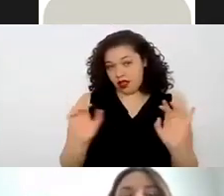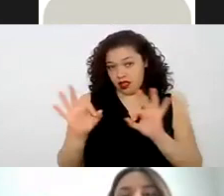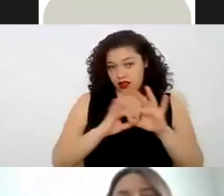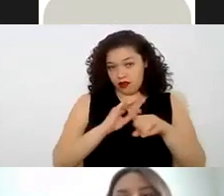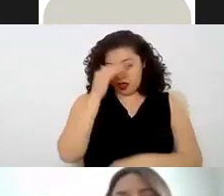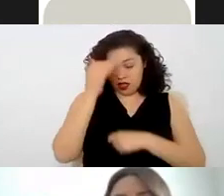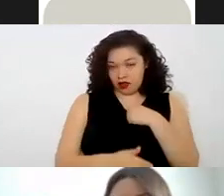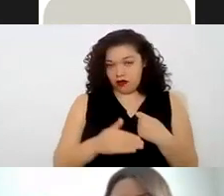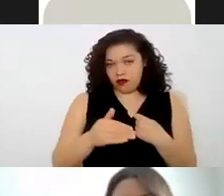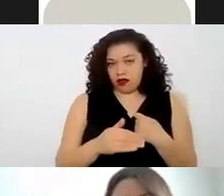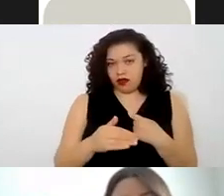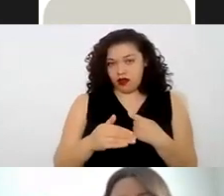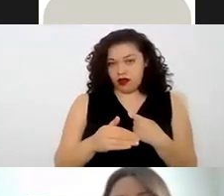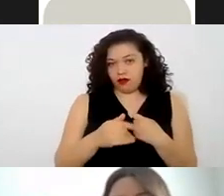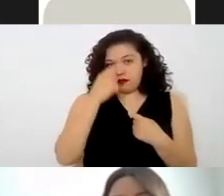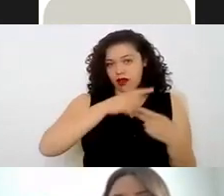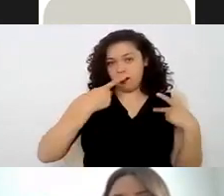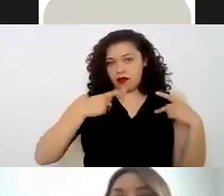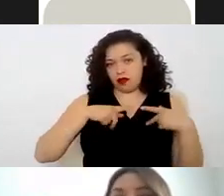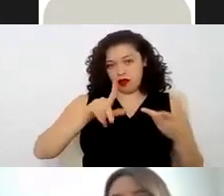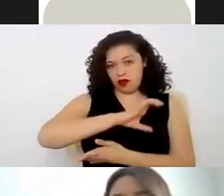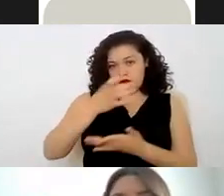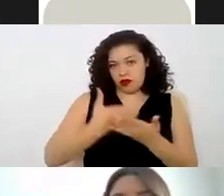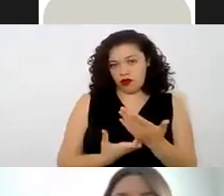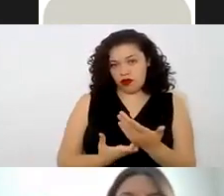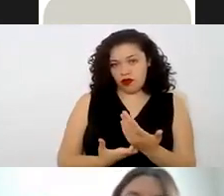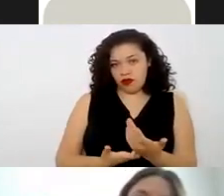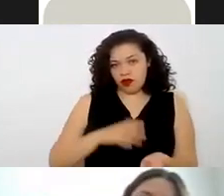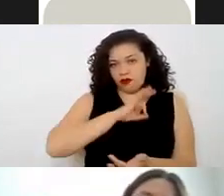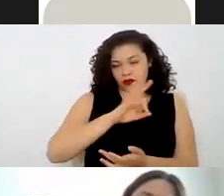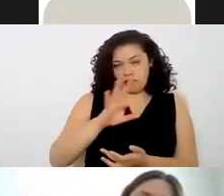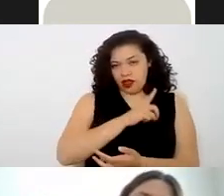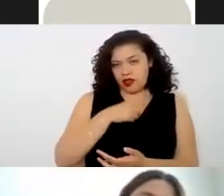se contrató al trabajador sino no hay manera en la que se pueda cumplir con esto